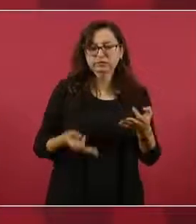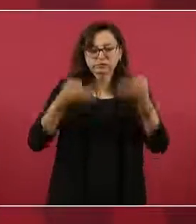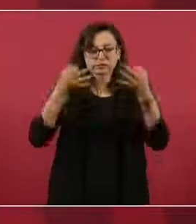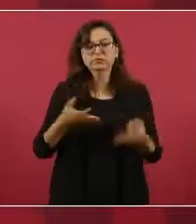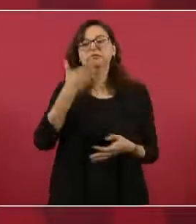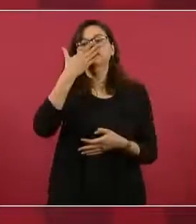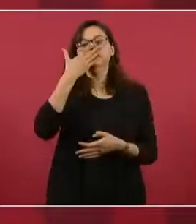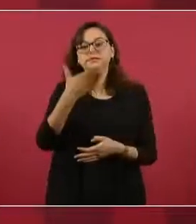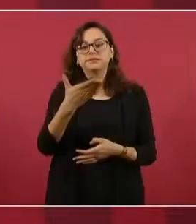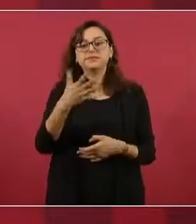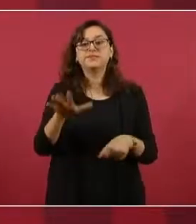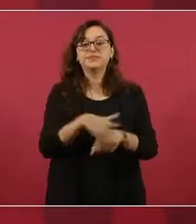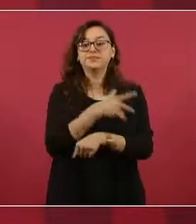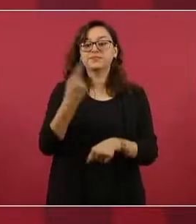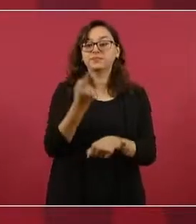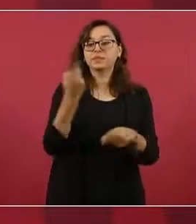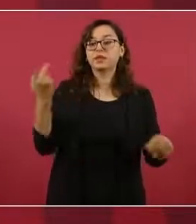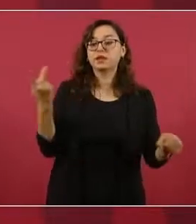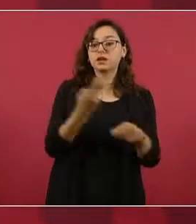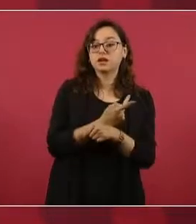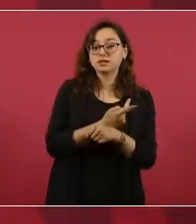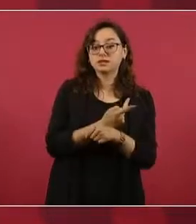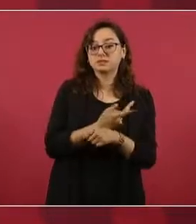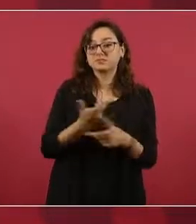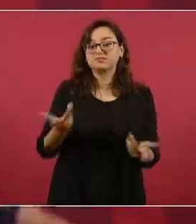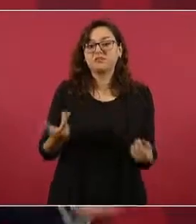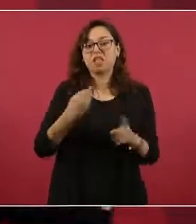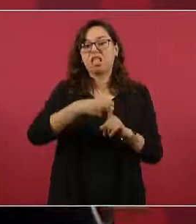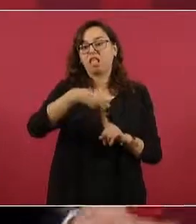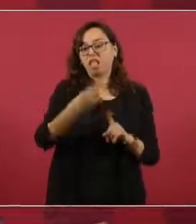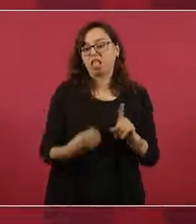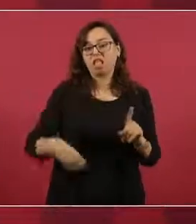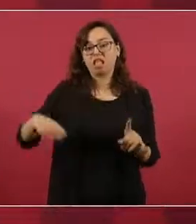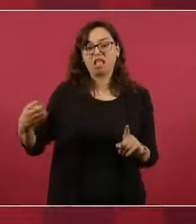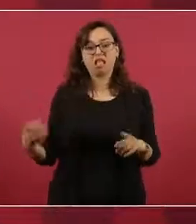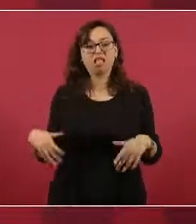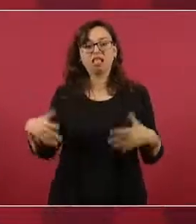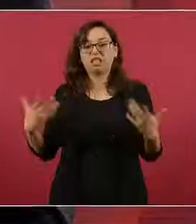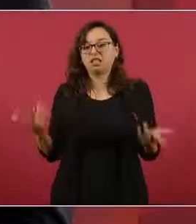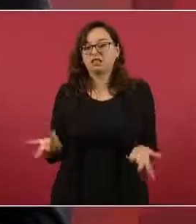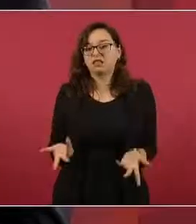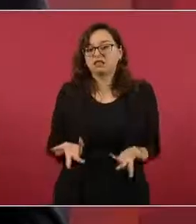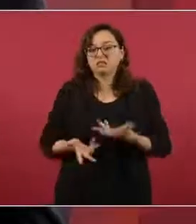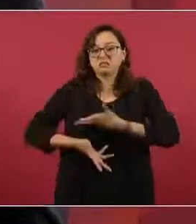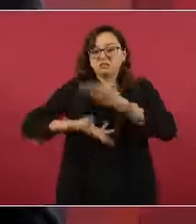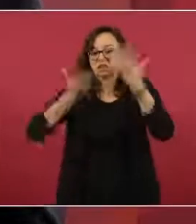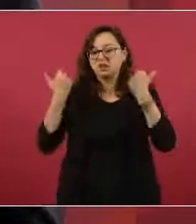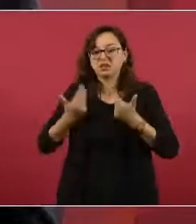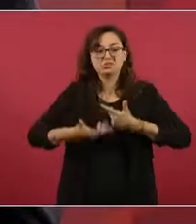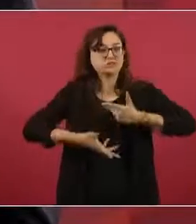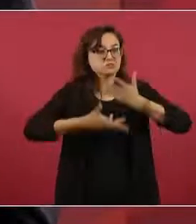cuánto tiene Fonatur